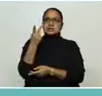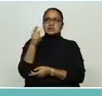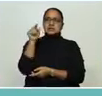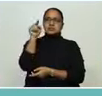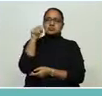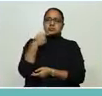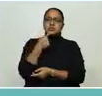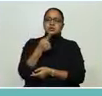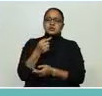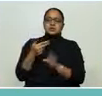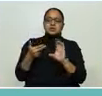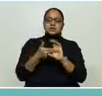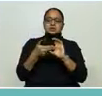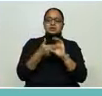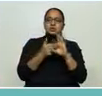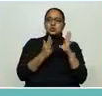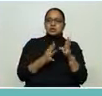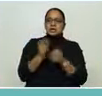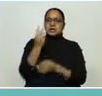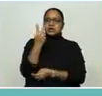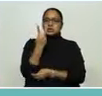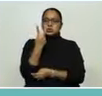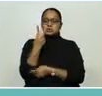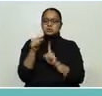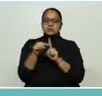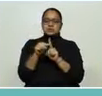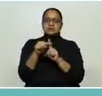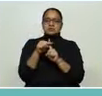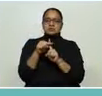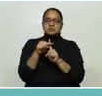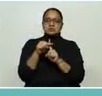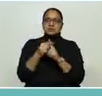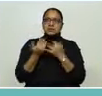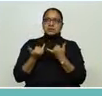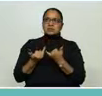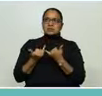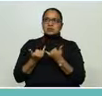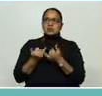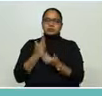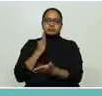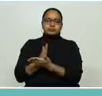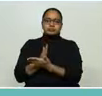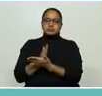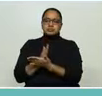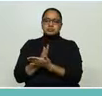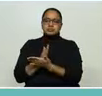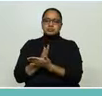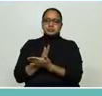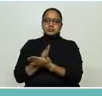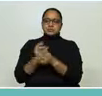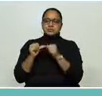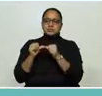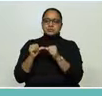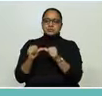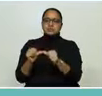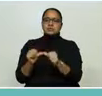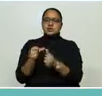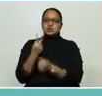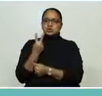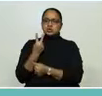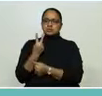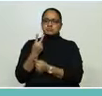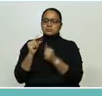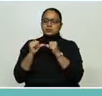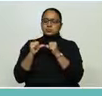un ejemplo a seguir, tuvimos dos positivos y Choluteca ha continuado con esos dos casos, no ha